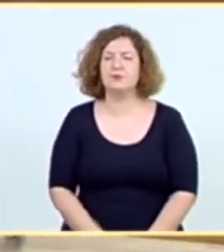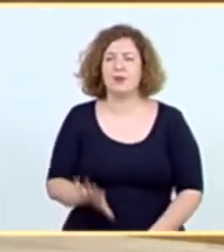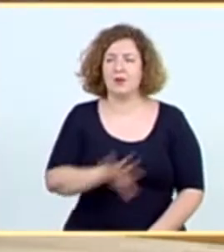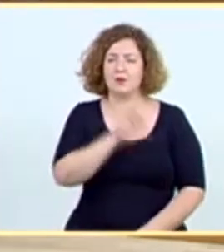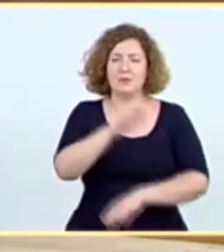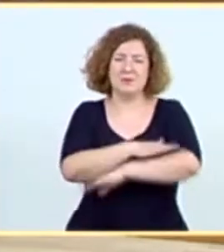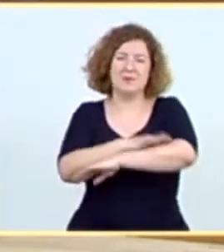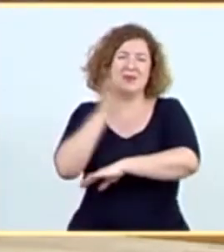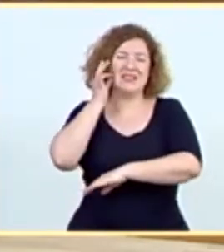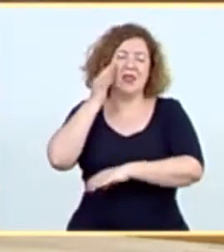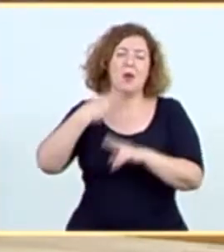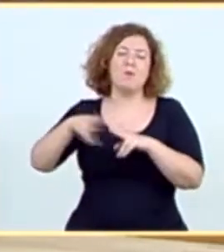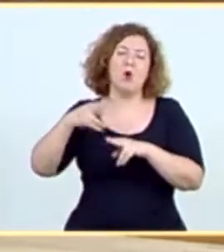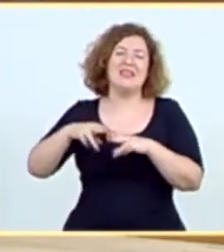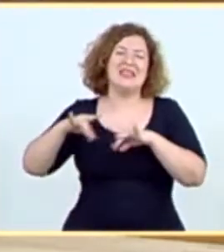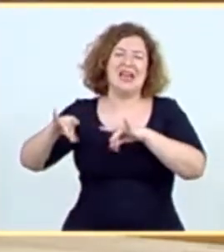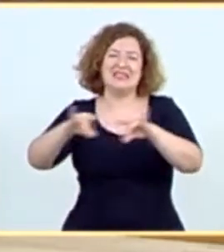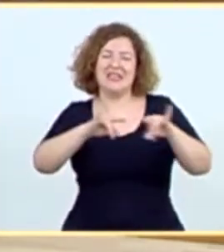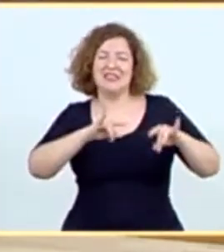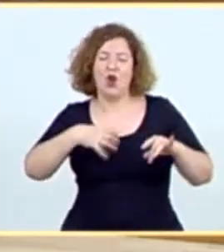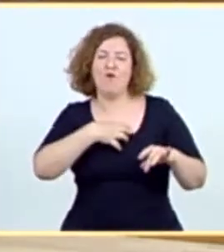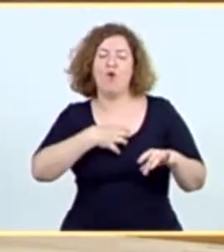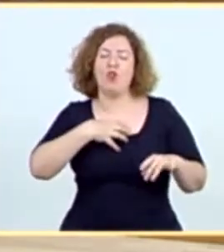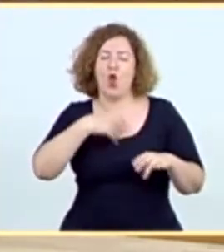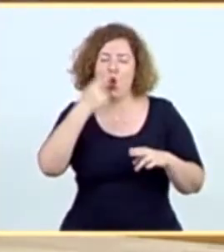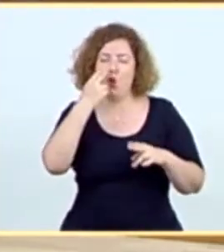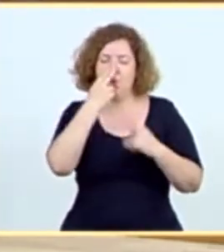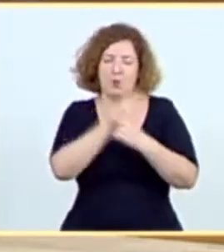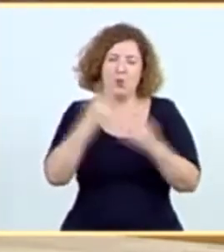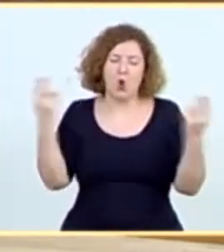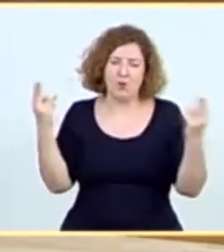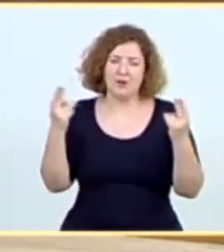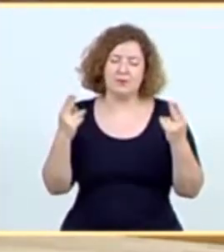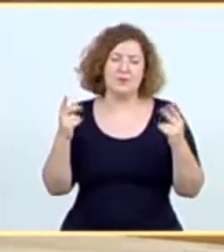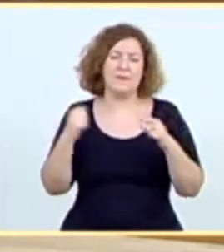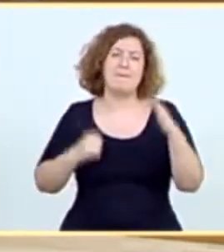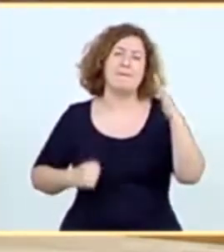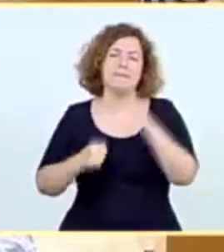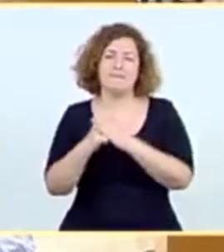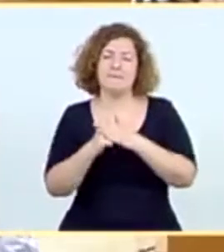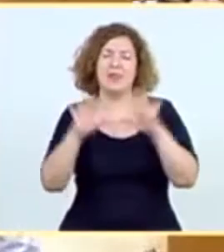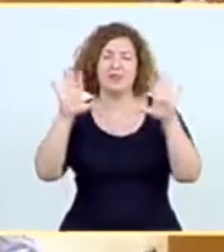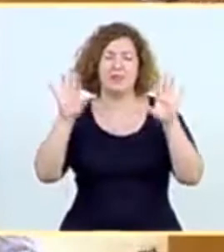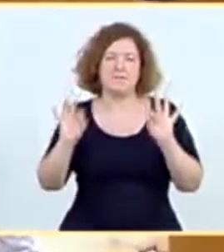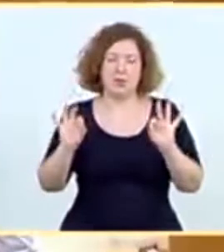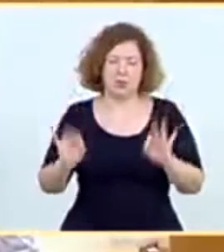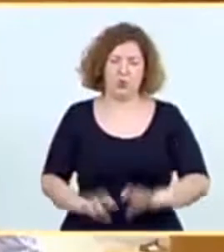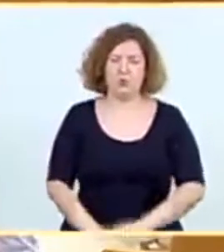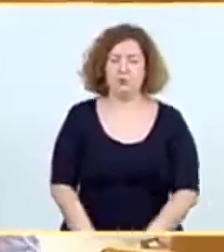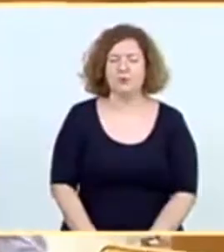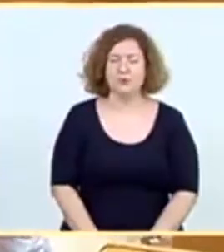ministra de Política Territorial y Función Pública por tiempo máximo de diez minutos.